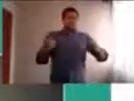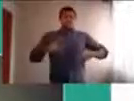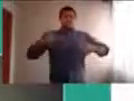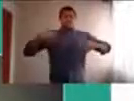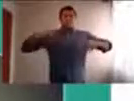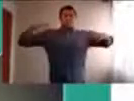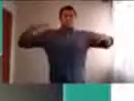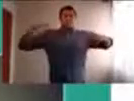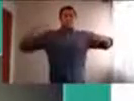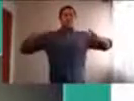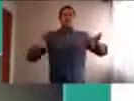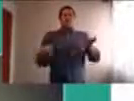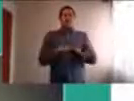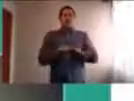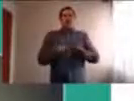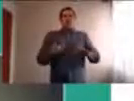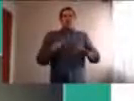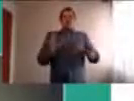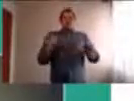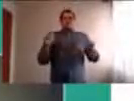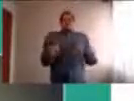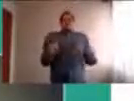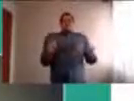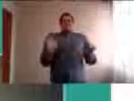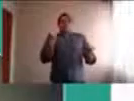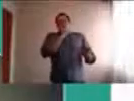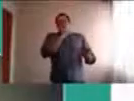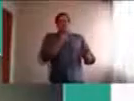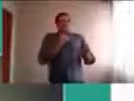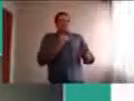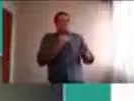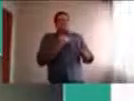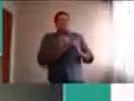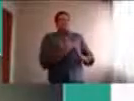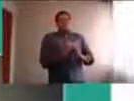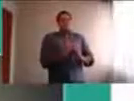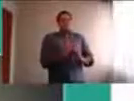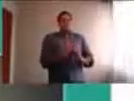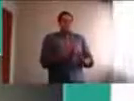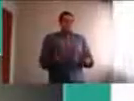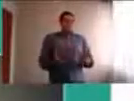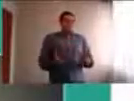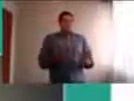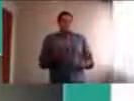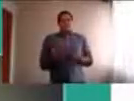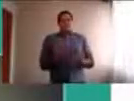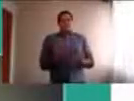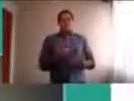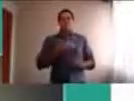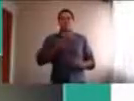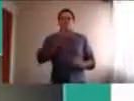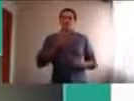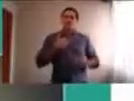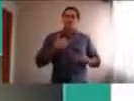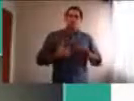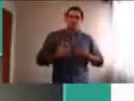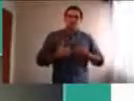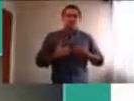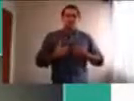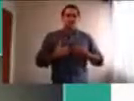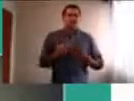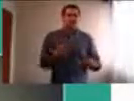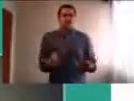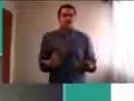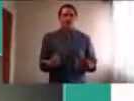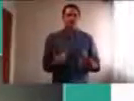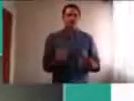incomodidades, por eso, esta emoción, es muy, muy, muy, tiene también un protagonismo, en